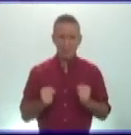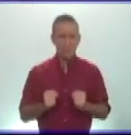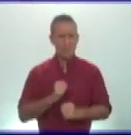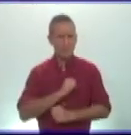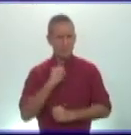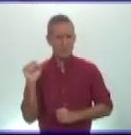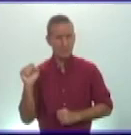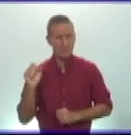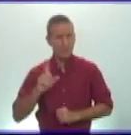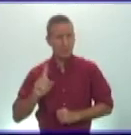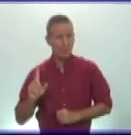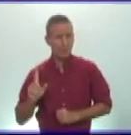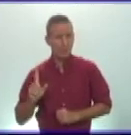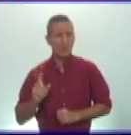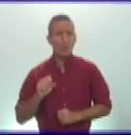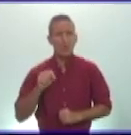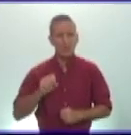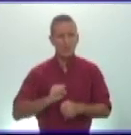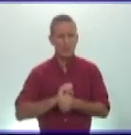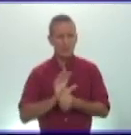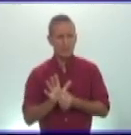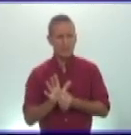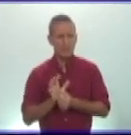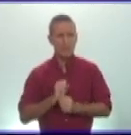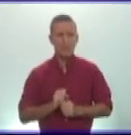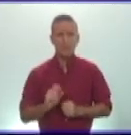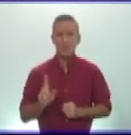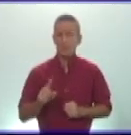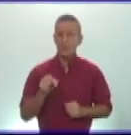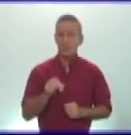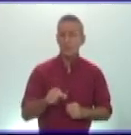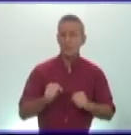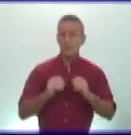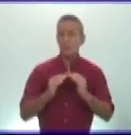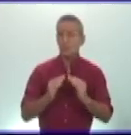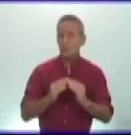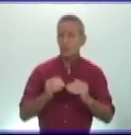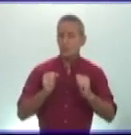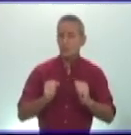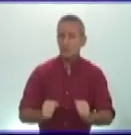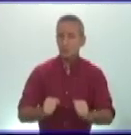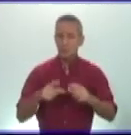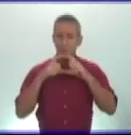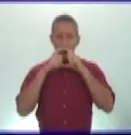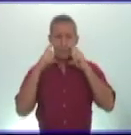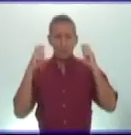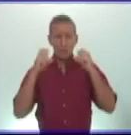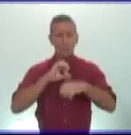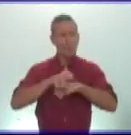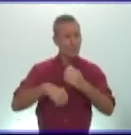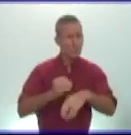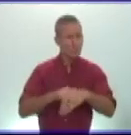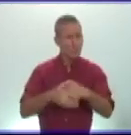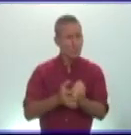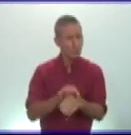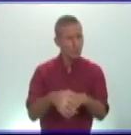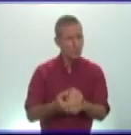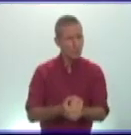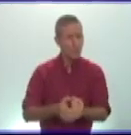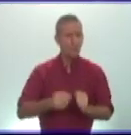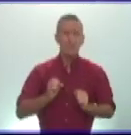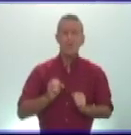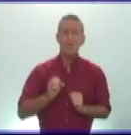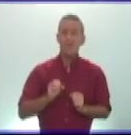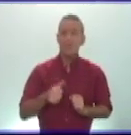no esta pandemia que afecta al país no salga de la casa recuerde usar el naso buco recuerde lavarse las manos constantemente es por el bien